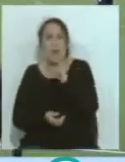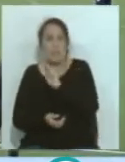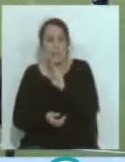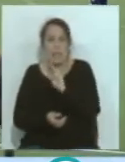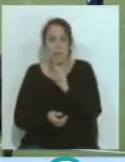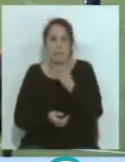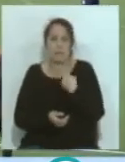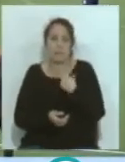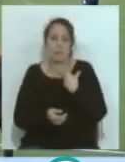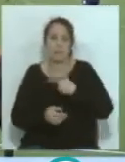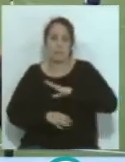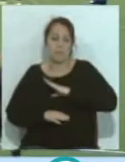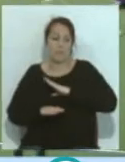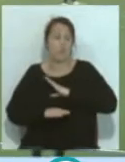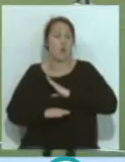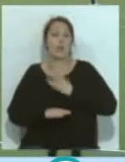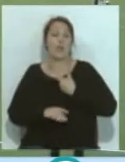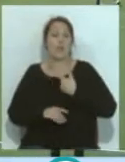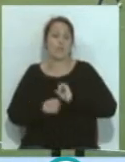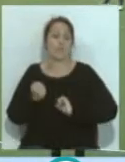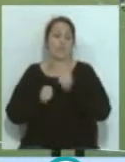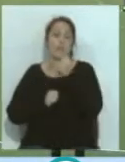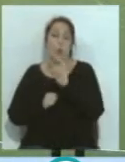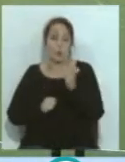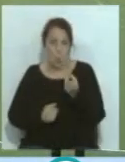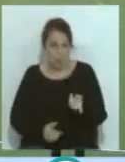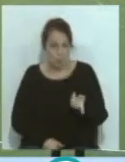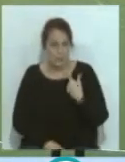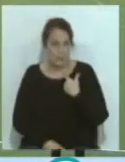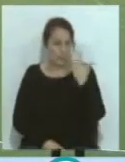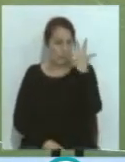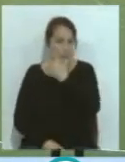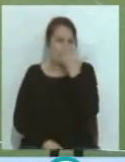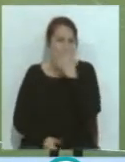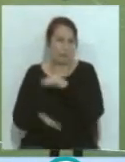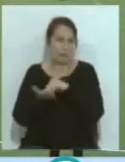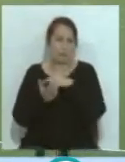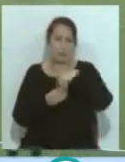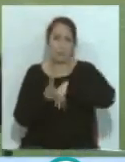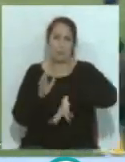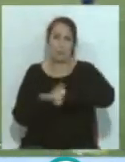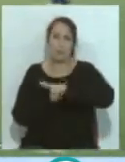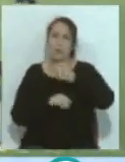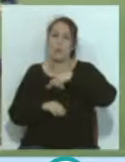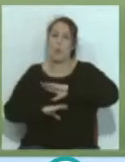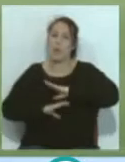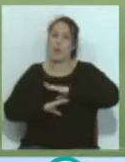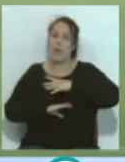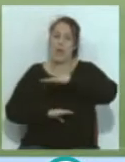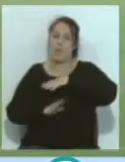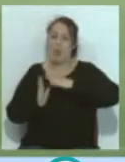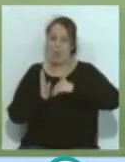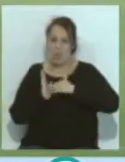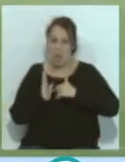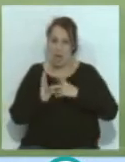Domenech, otro exaltado, de dudoso proceder también ya hay muchas veces en el fútbol y en la portería del Valencia,